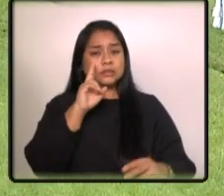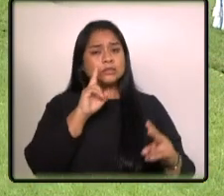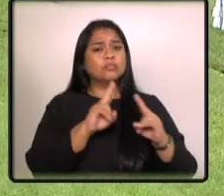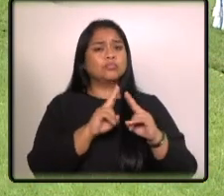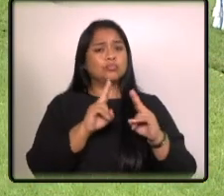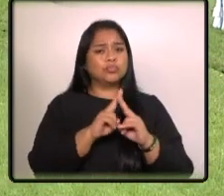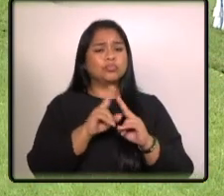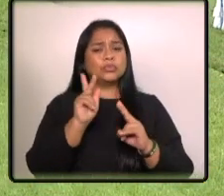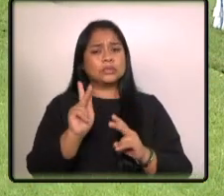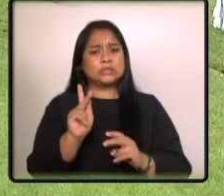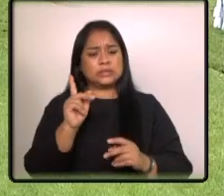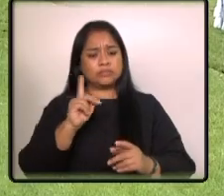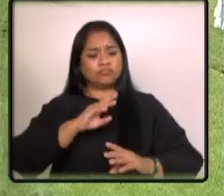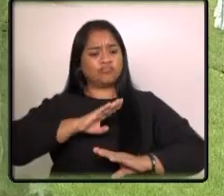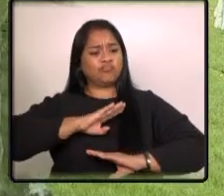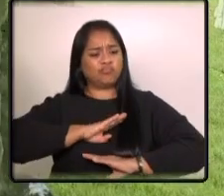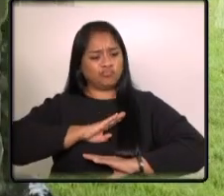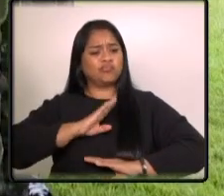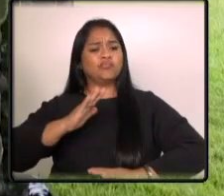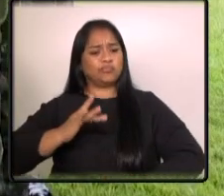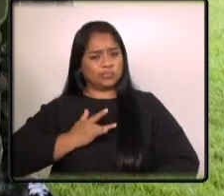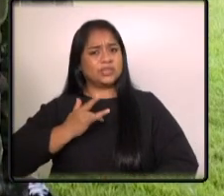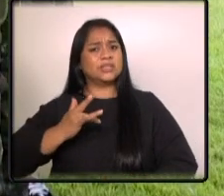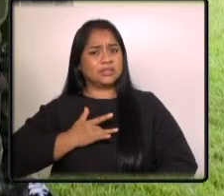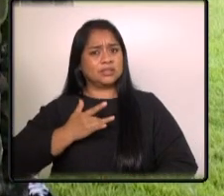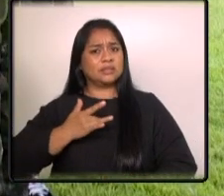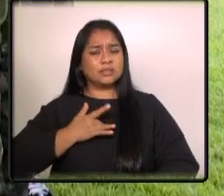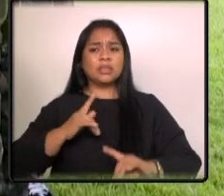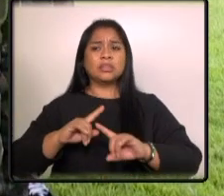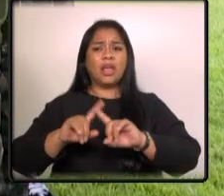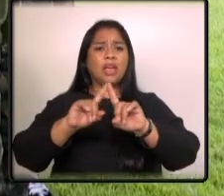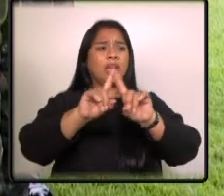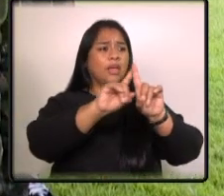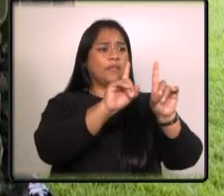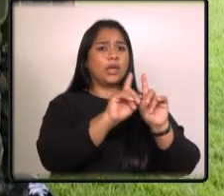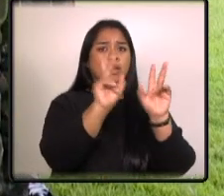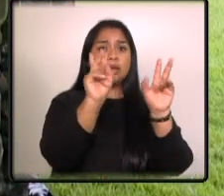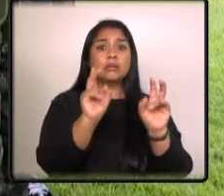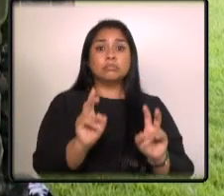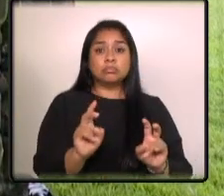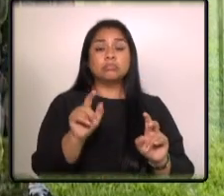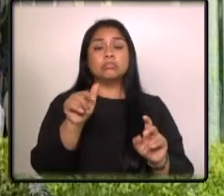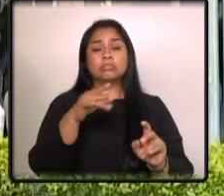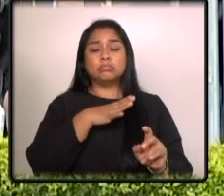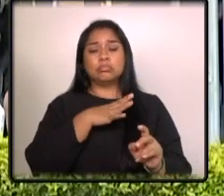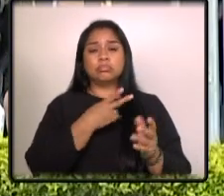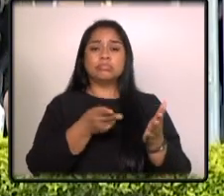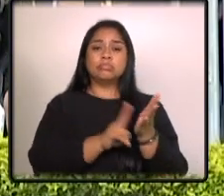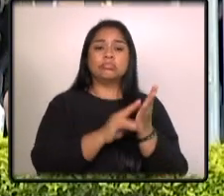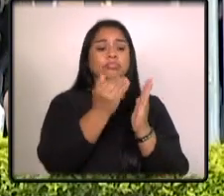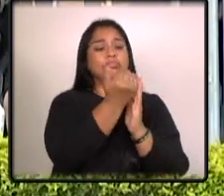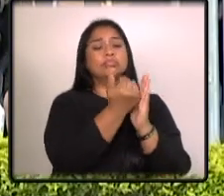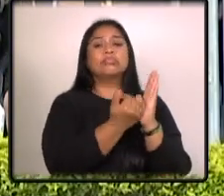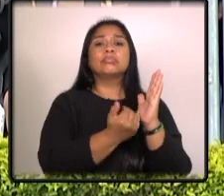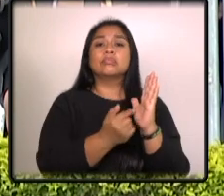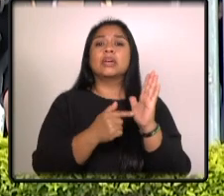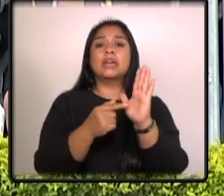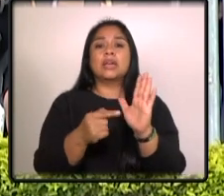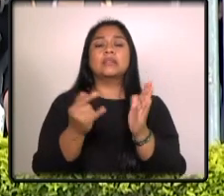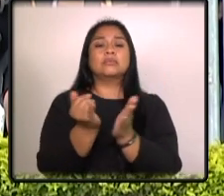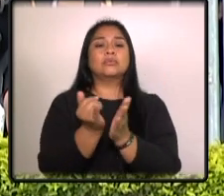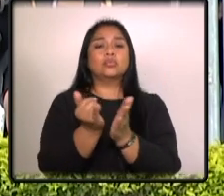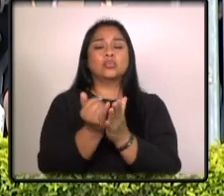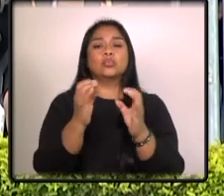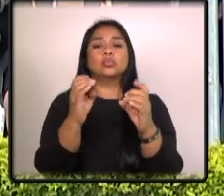y estar plenamente sensibilizados con las diversas temáticas que se abordarán en esta instalación educativa